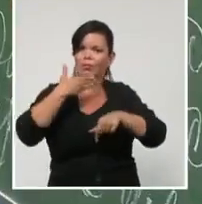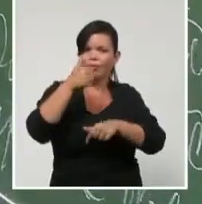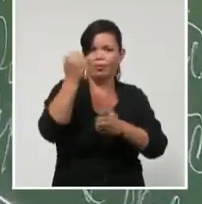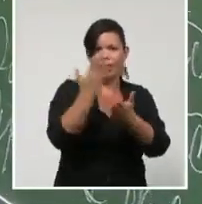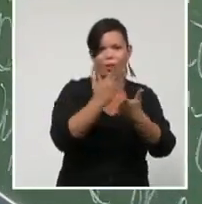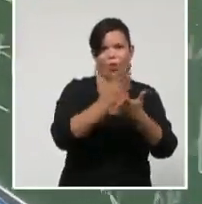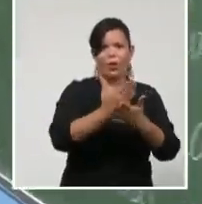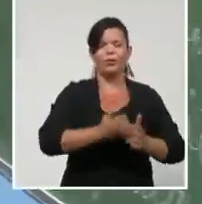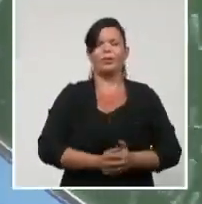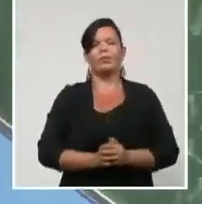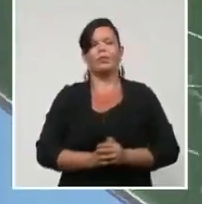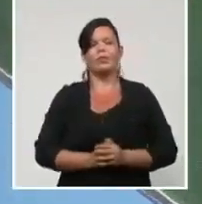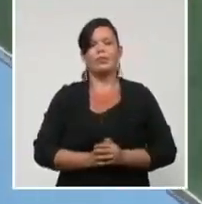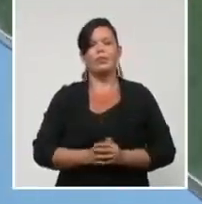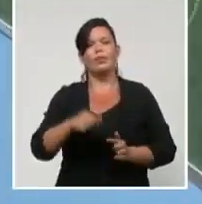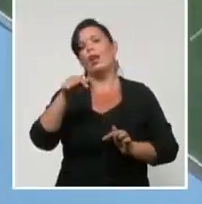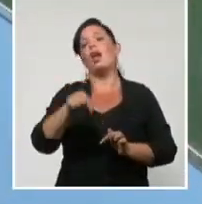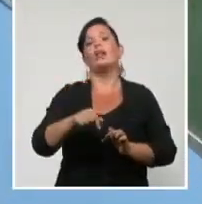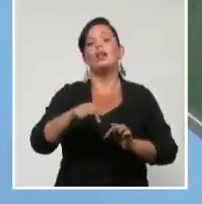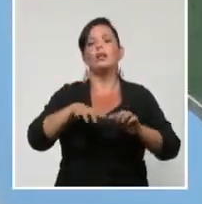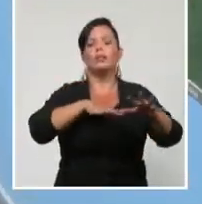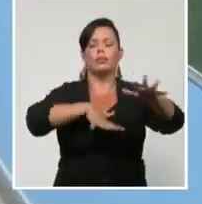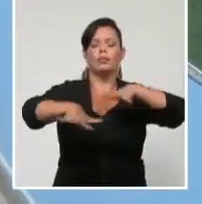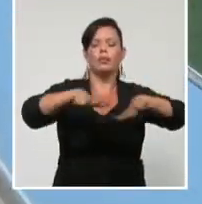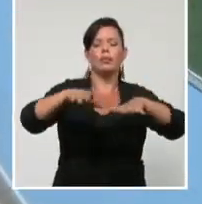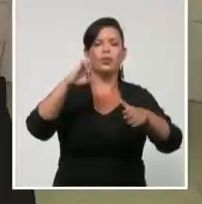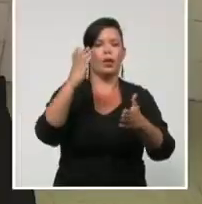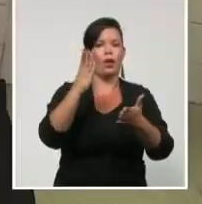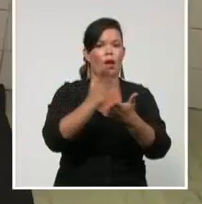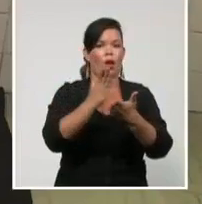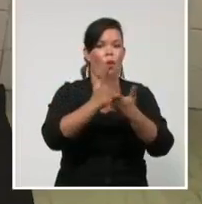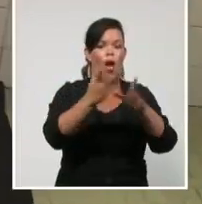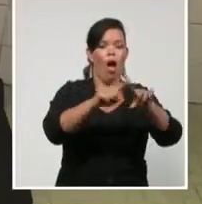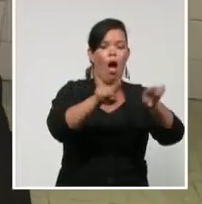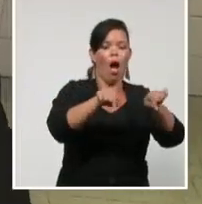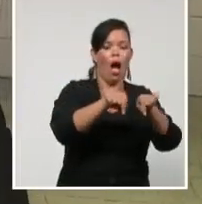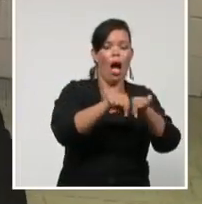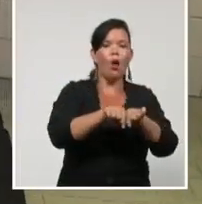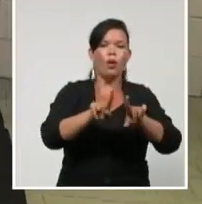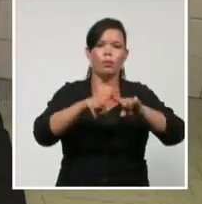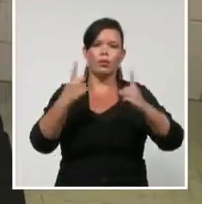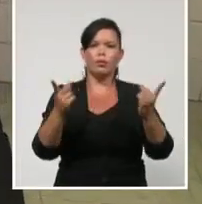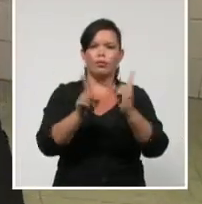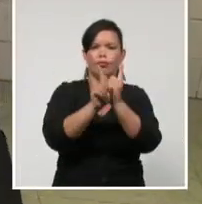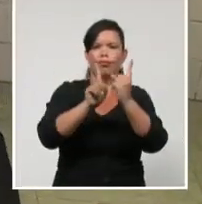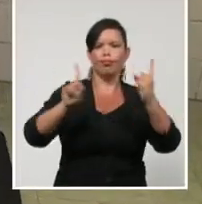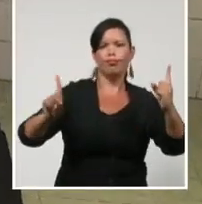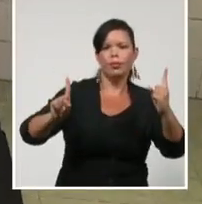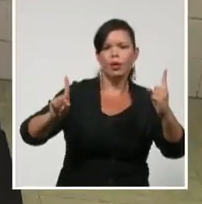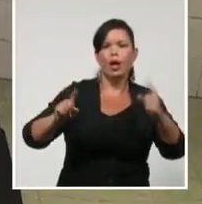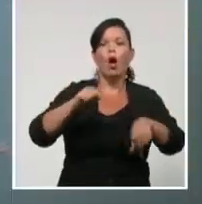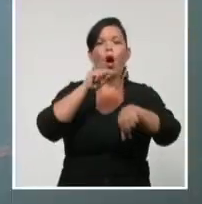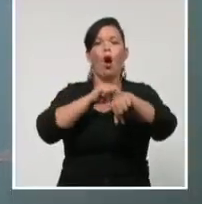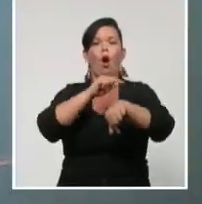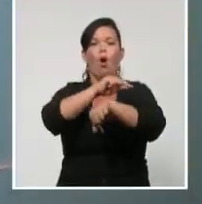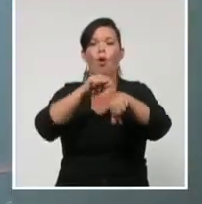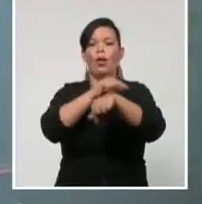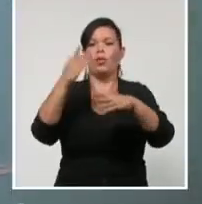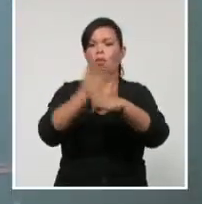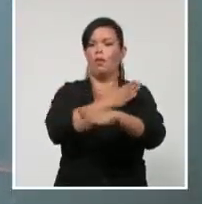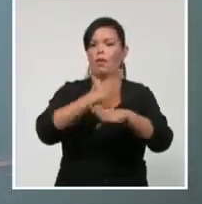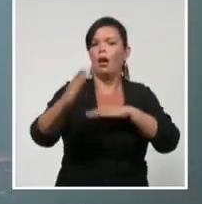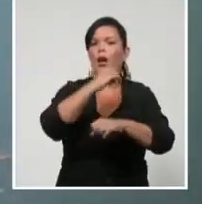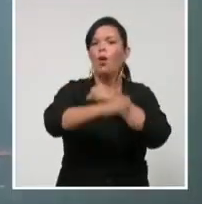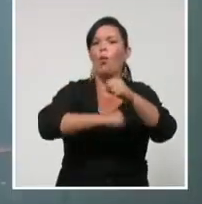para garantizar el distanciamiento físico entre los alumnos. Horarios escalonados y el uso obligatorio del nasobuco son